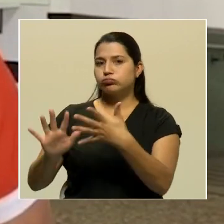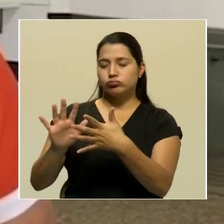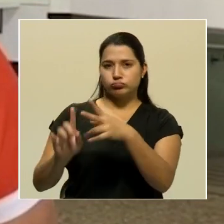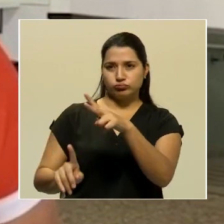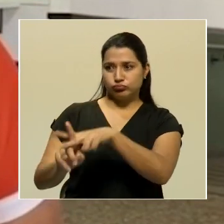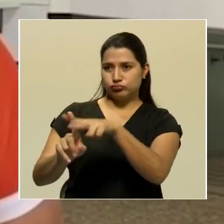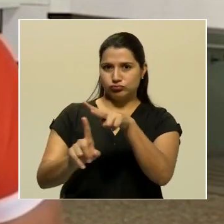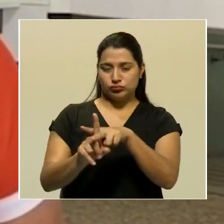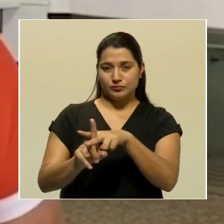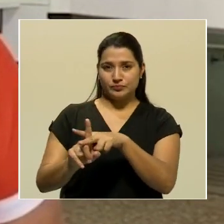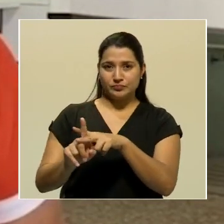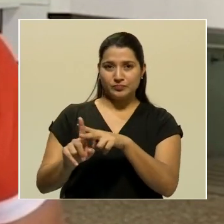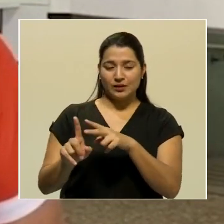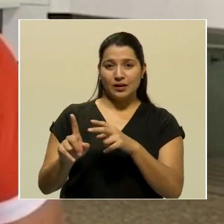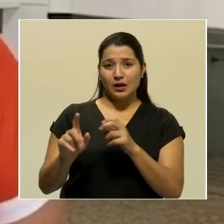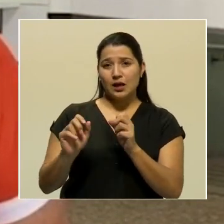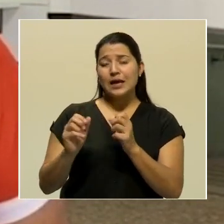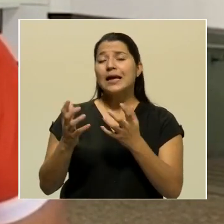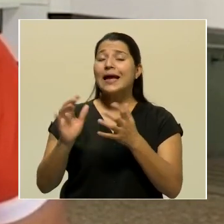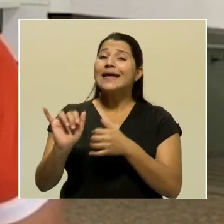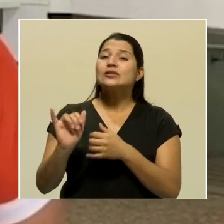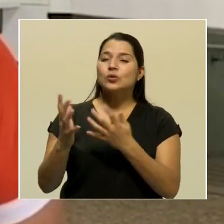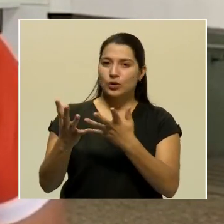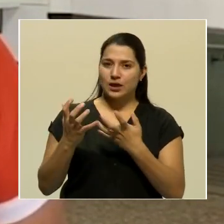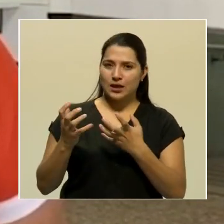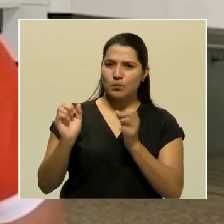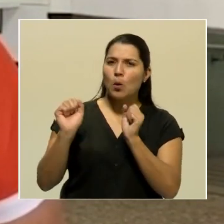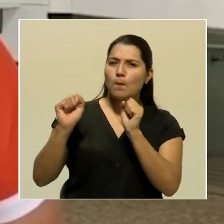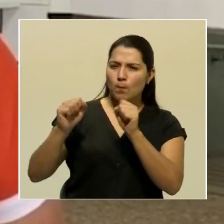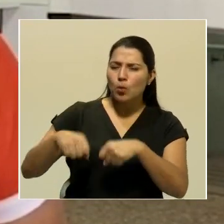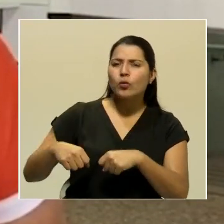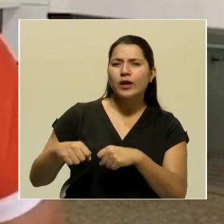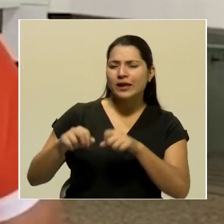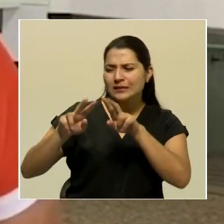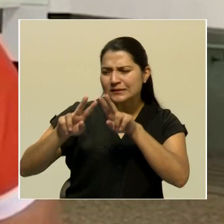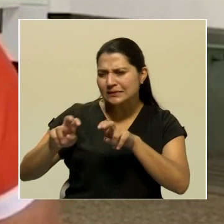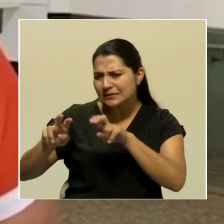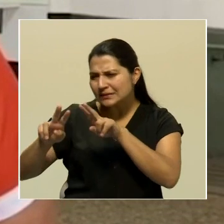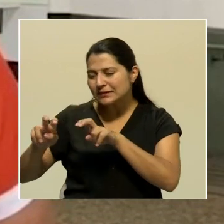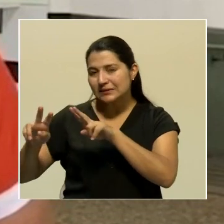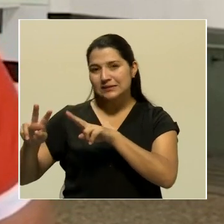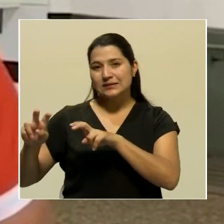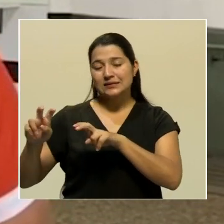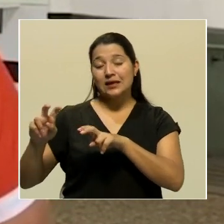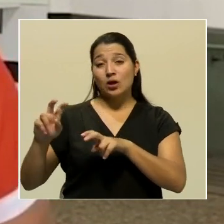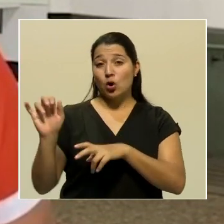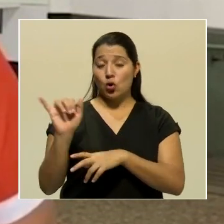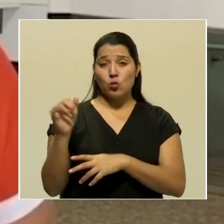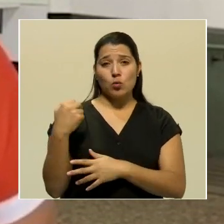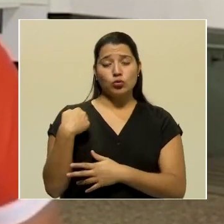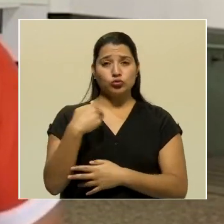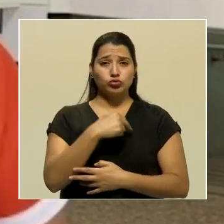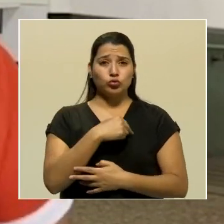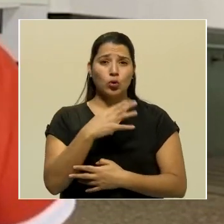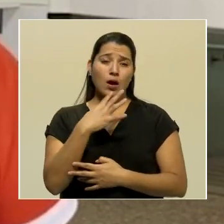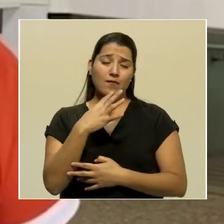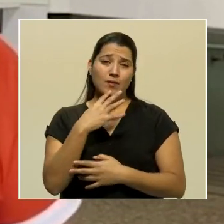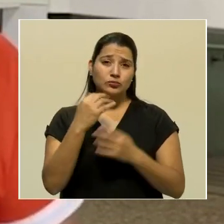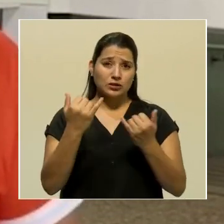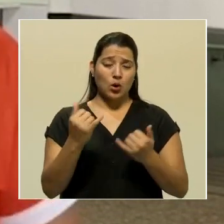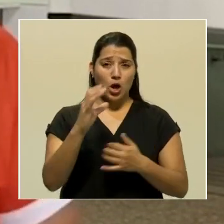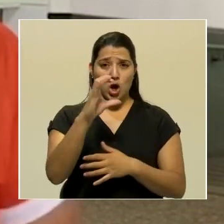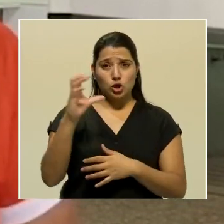Esa es la idea, poder ajustar todo lo que hemos venido analizando, que el país, como hemos venido hablando, presenta